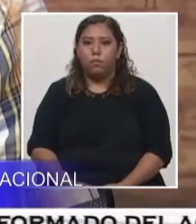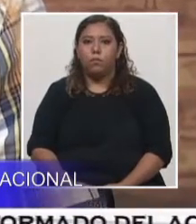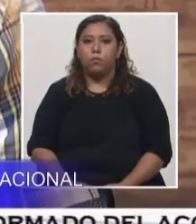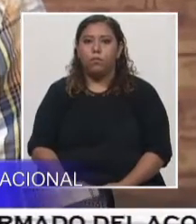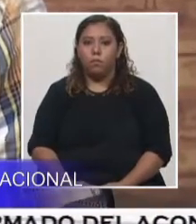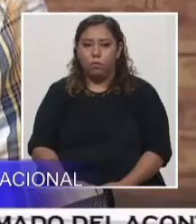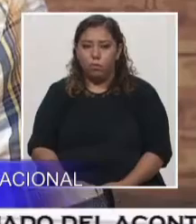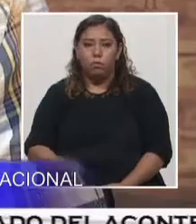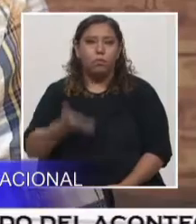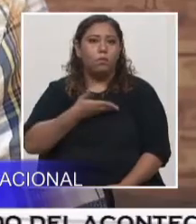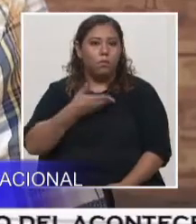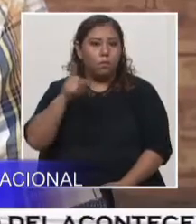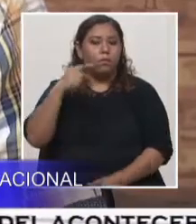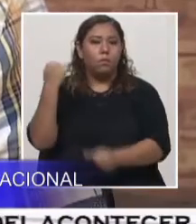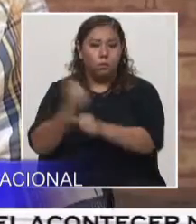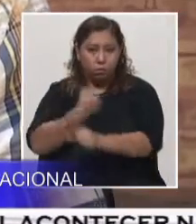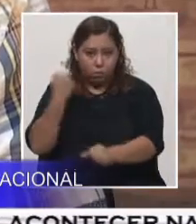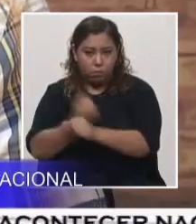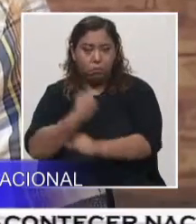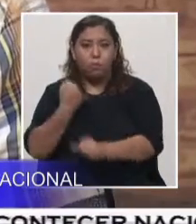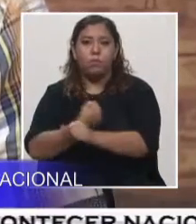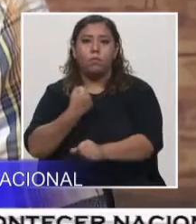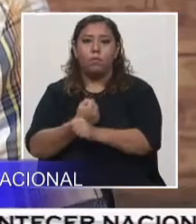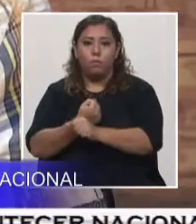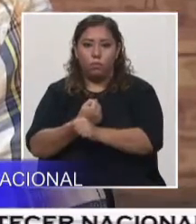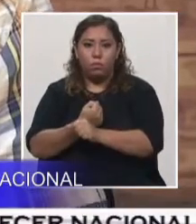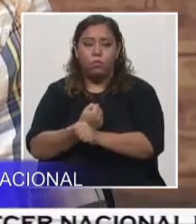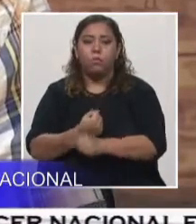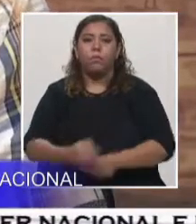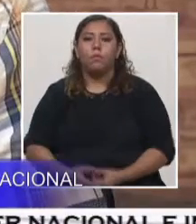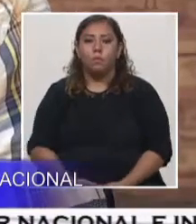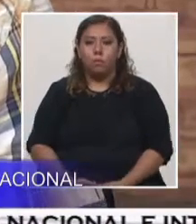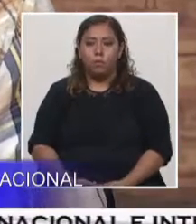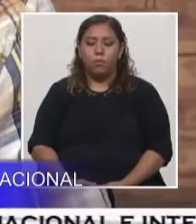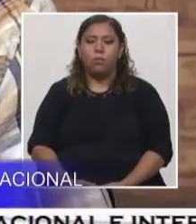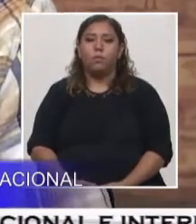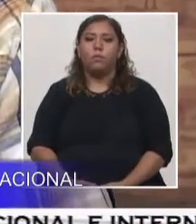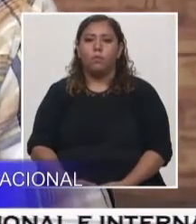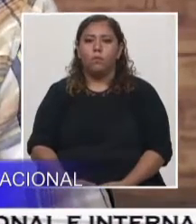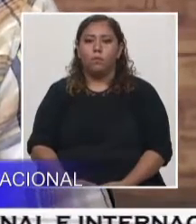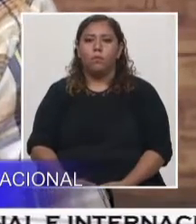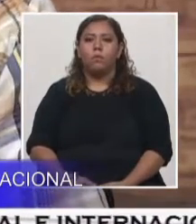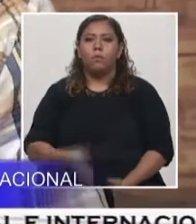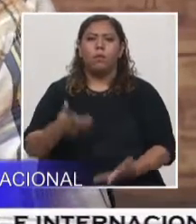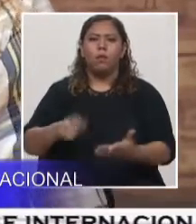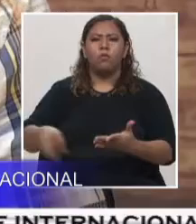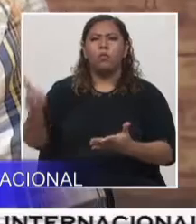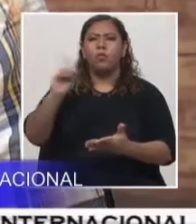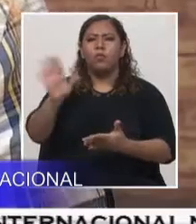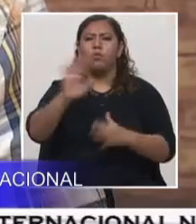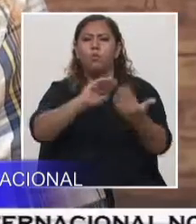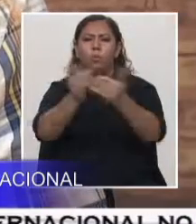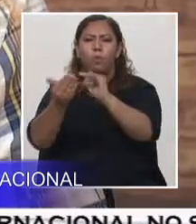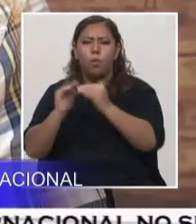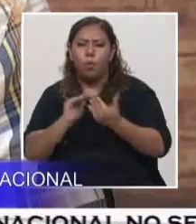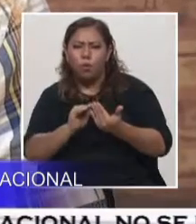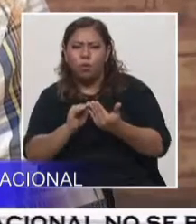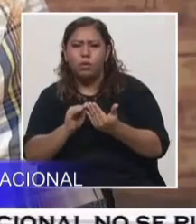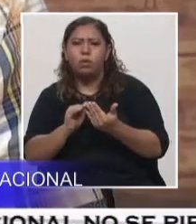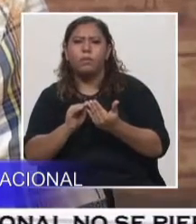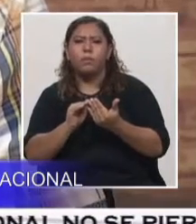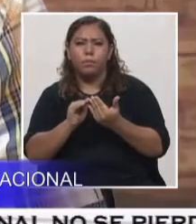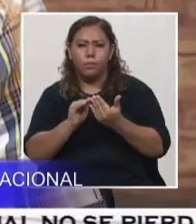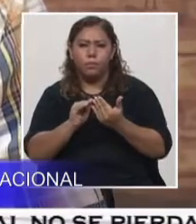trabajo o fuente de empleo y esa podría ser una. El tema es que ellos desarrollen rutas geológicas dentro de sus municipios que permitan